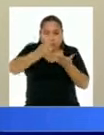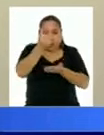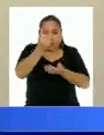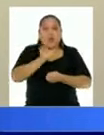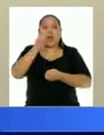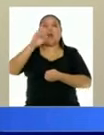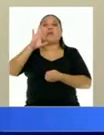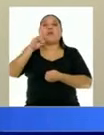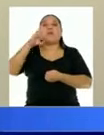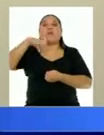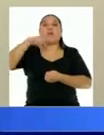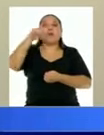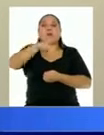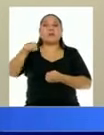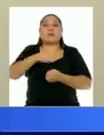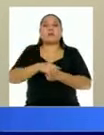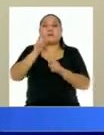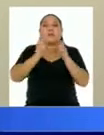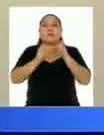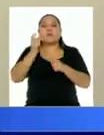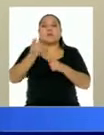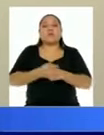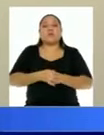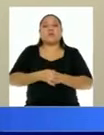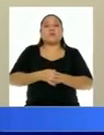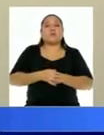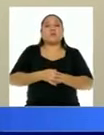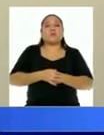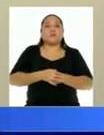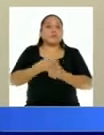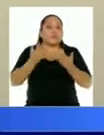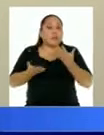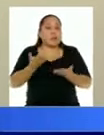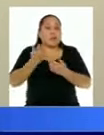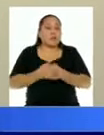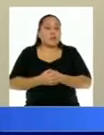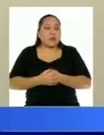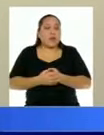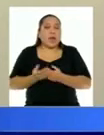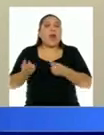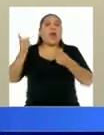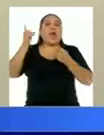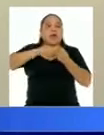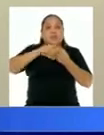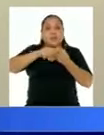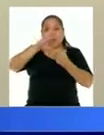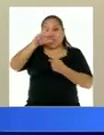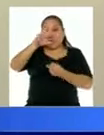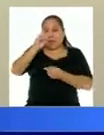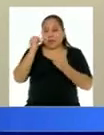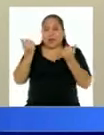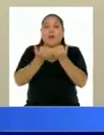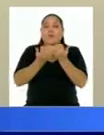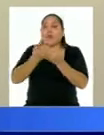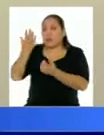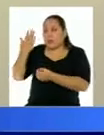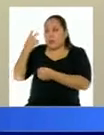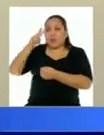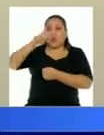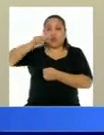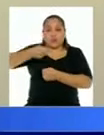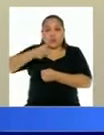aquellos que hasta el treinta de abril del dos mil veintiuno